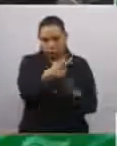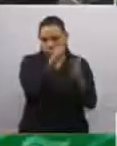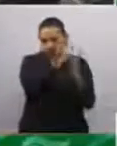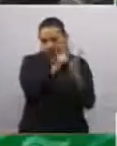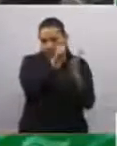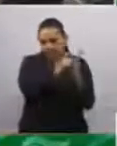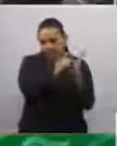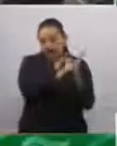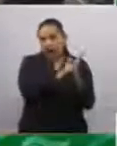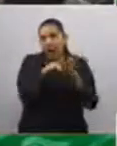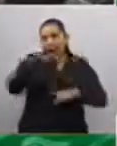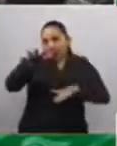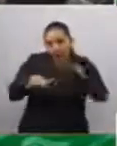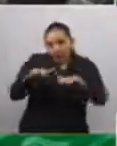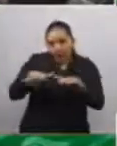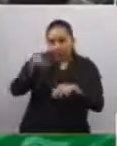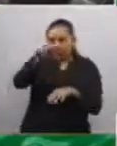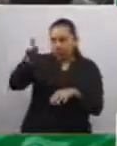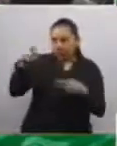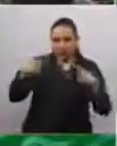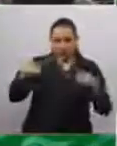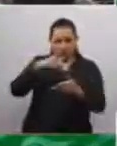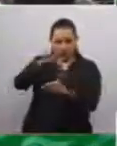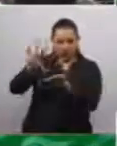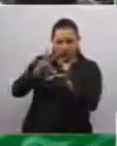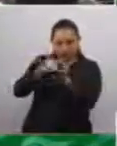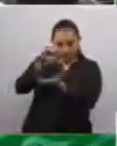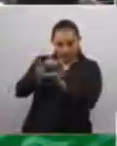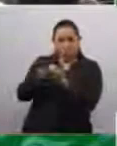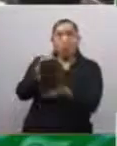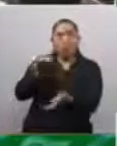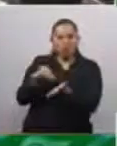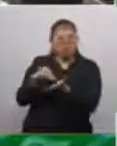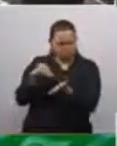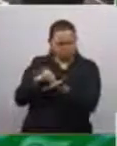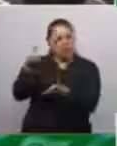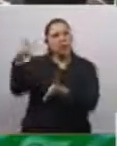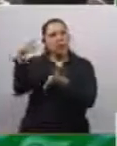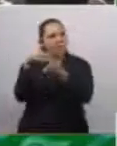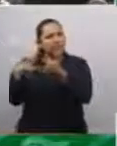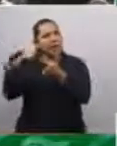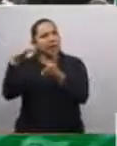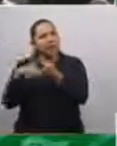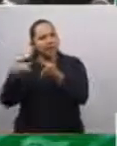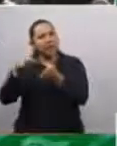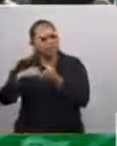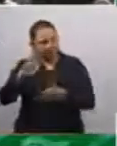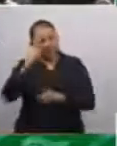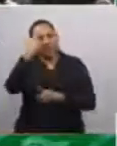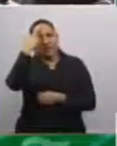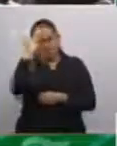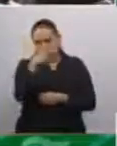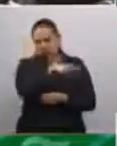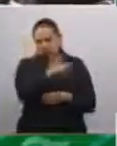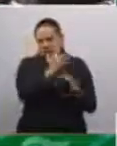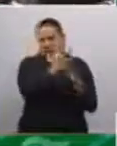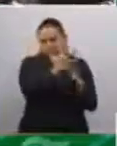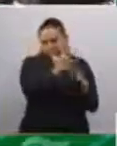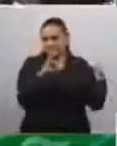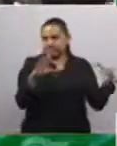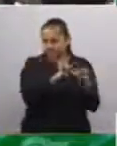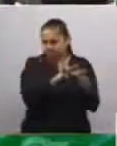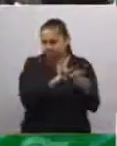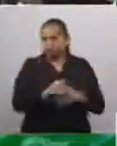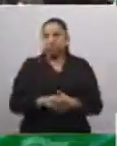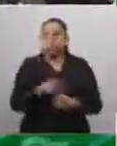lee en algunas ceremonias civiles. Dentro de su legado encontramos también la